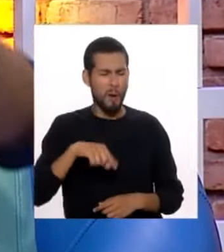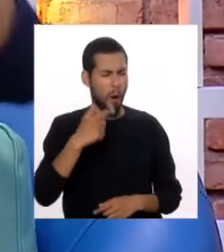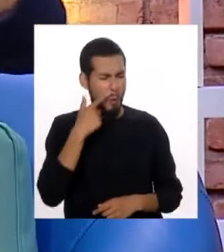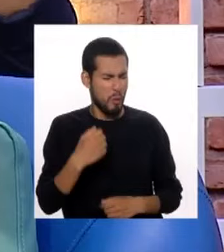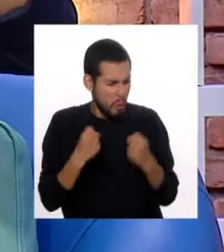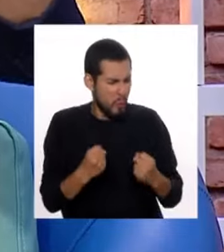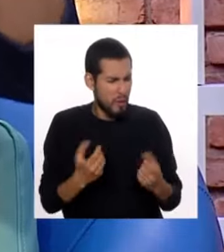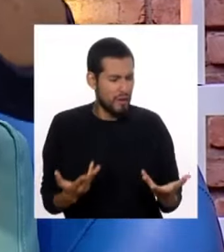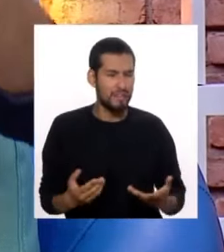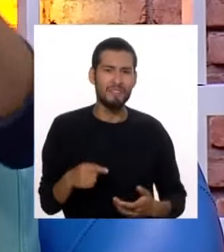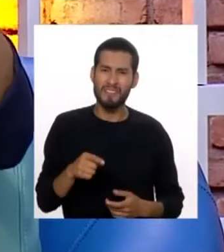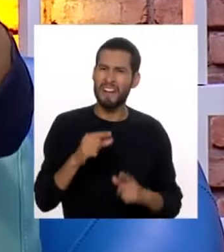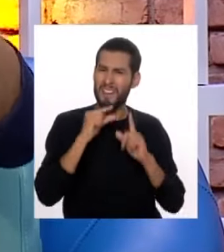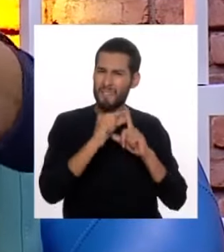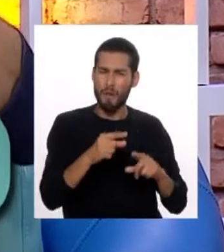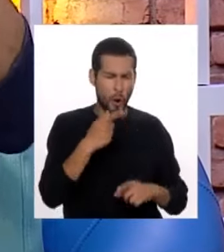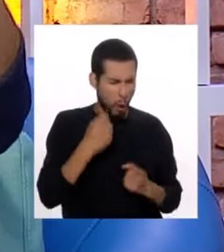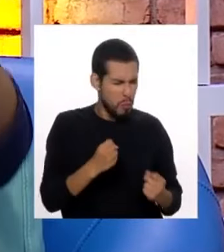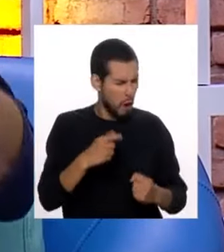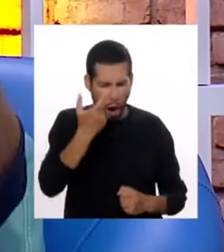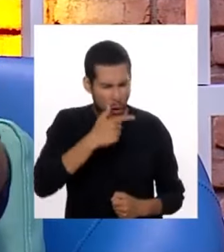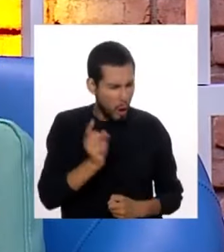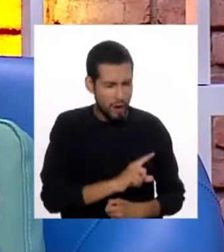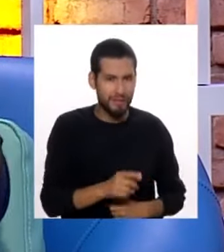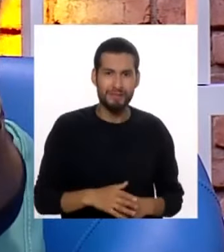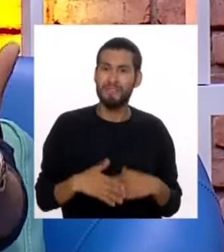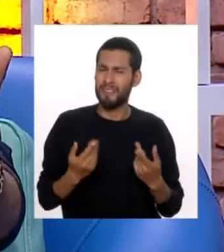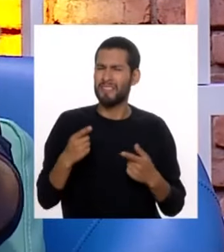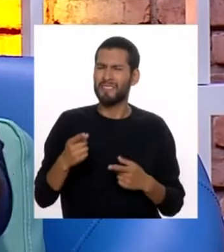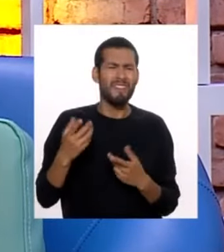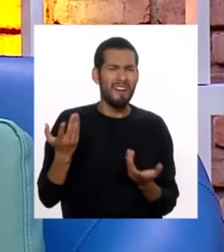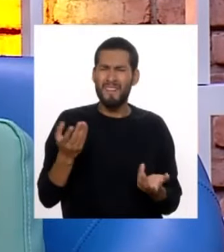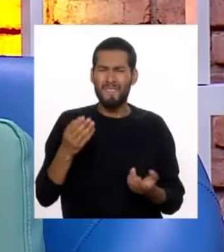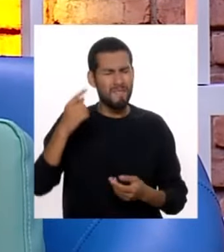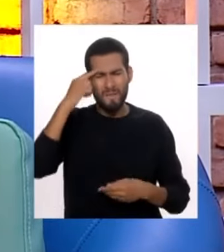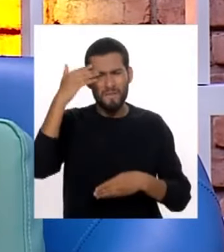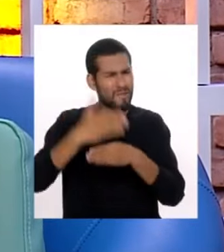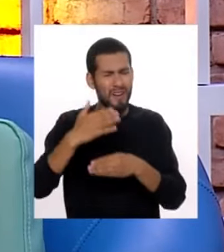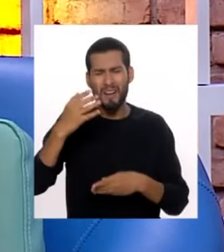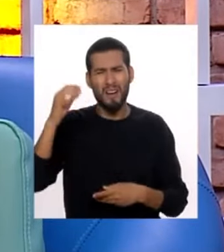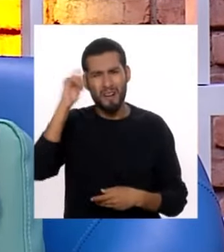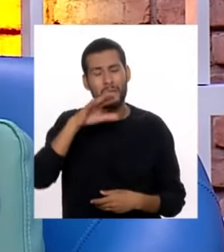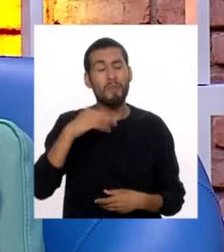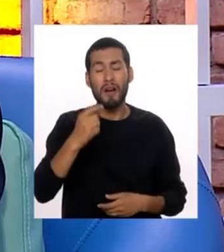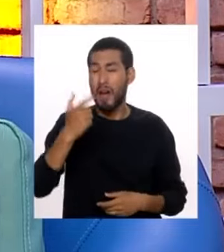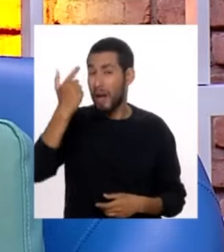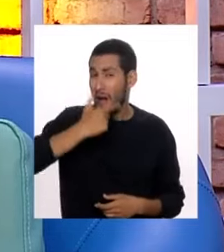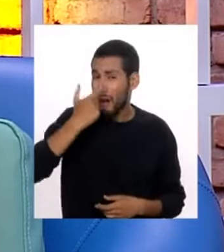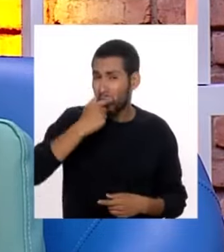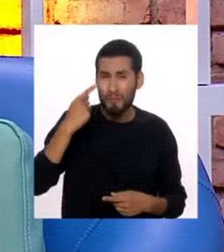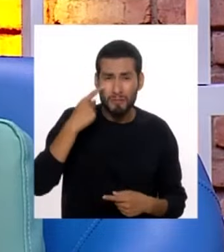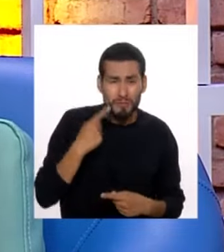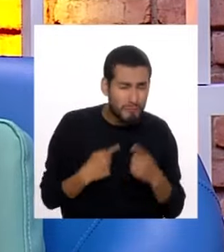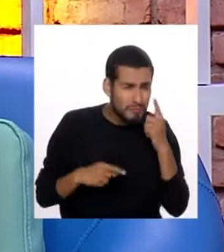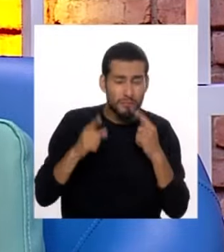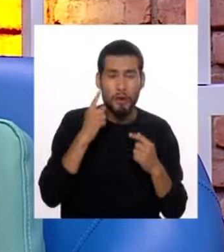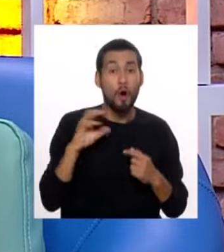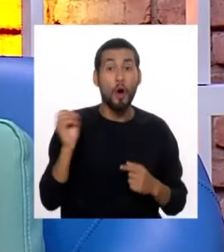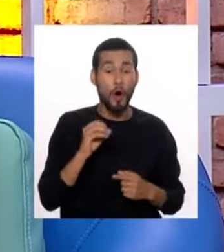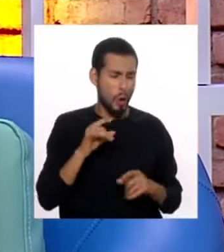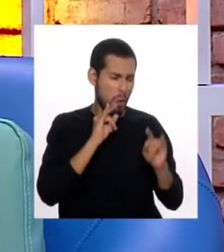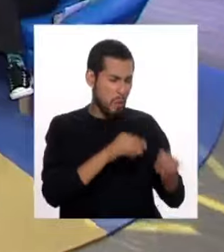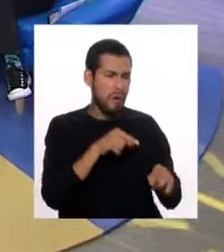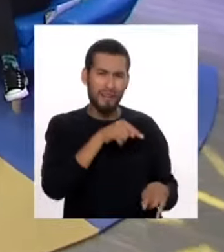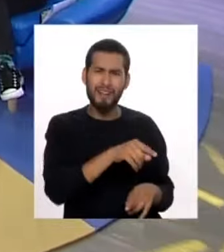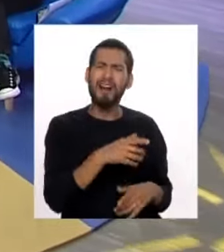lloran, esa típica frase que además envuelve mucha ignorancia, porque el llanto es solamente un reflejo O burlan del error,